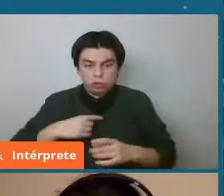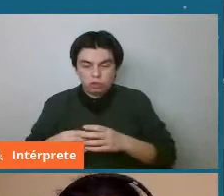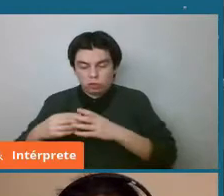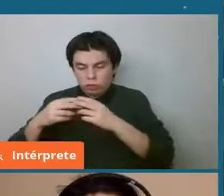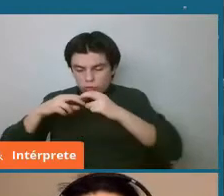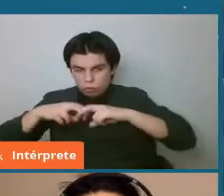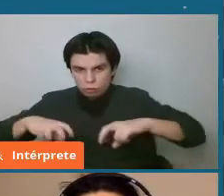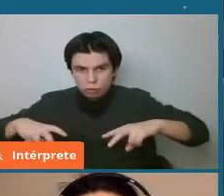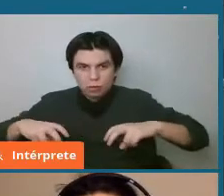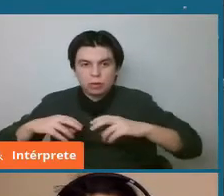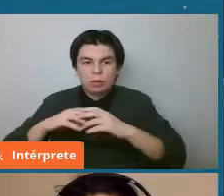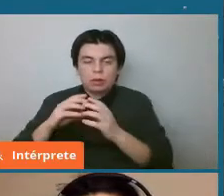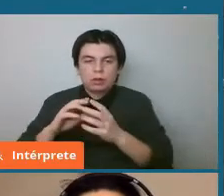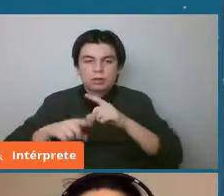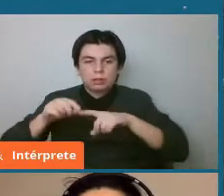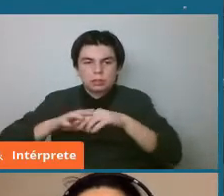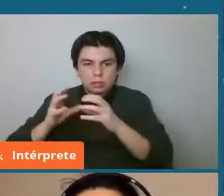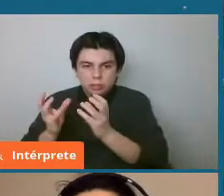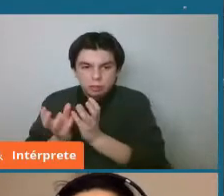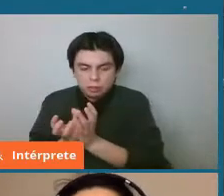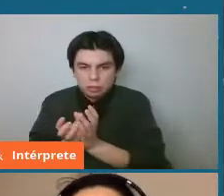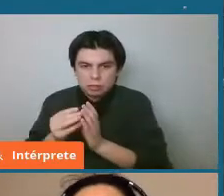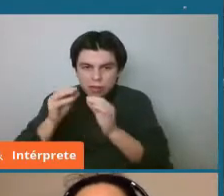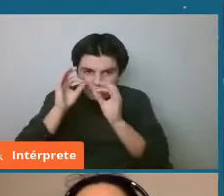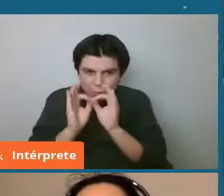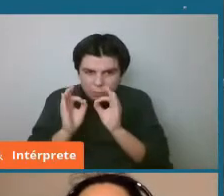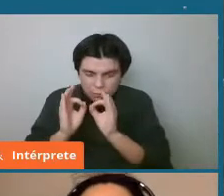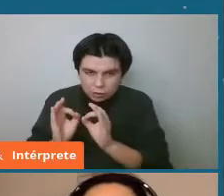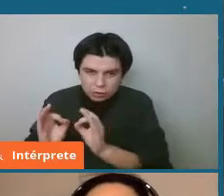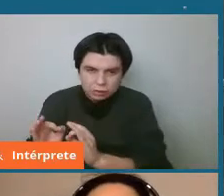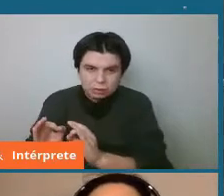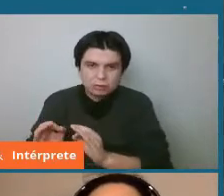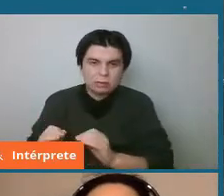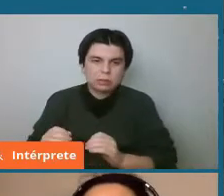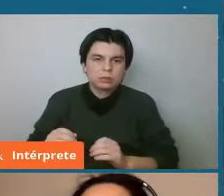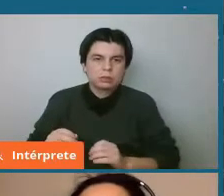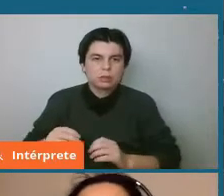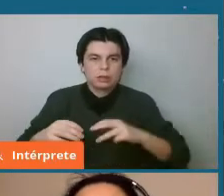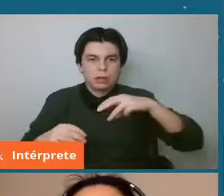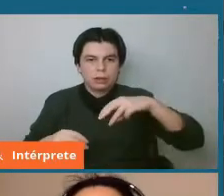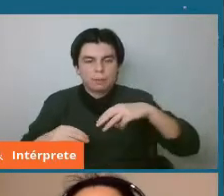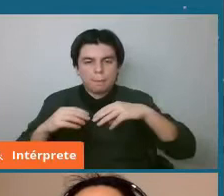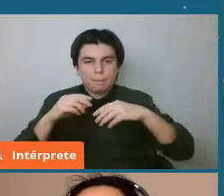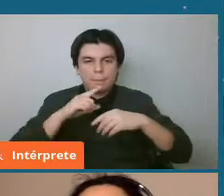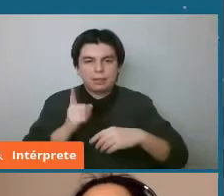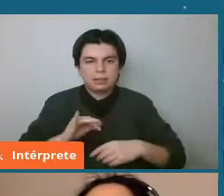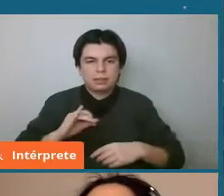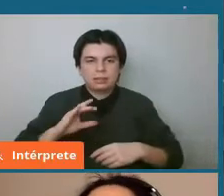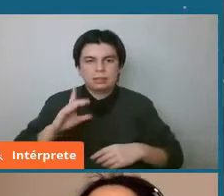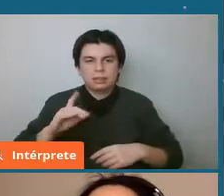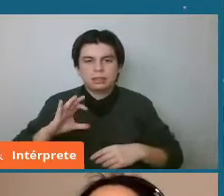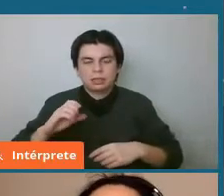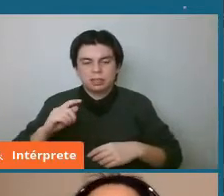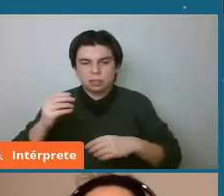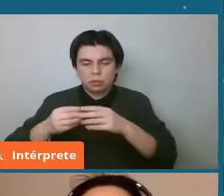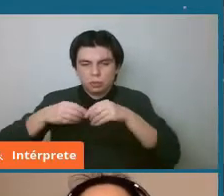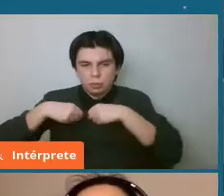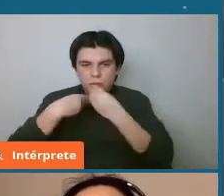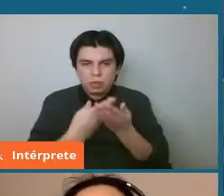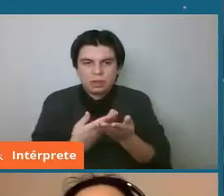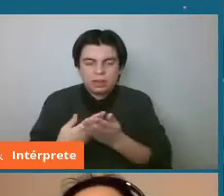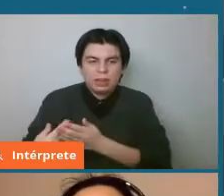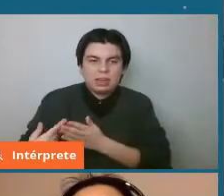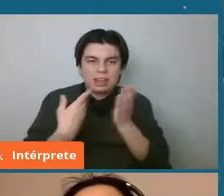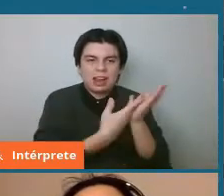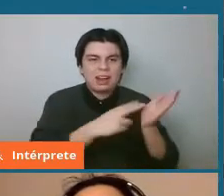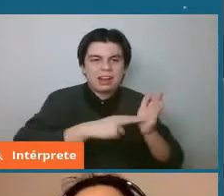hacer de ir convergiendo estas dos áreas de la ciencia es a poder dar más herramientas desde la geología para entender lo